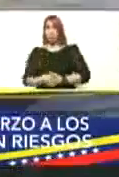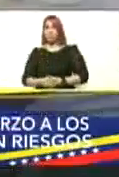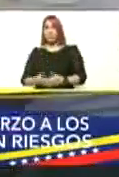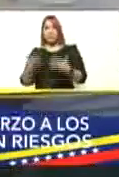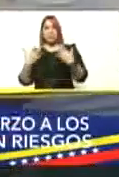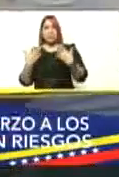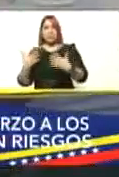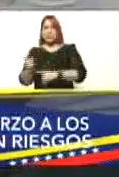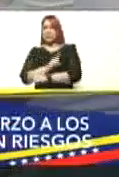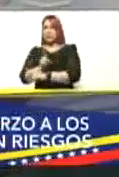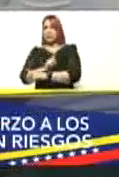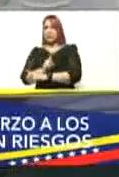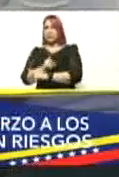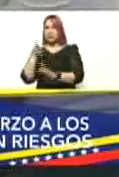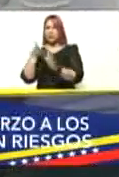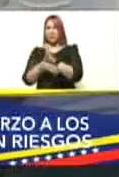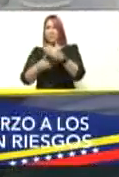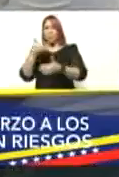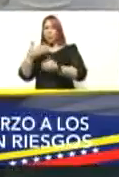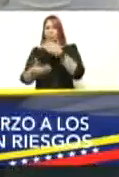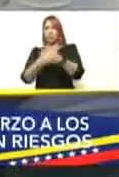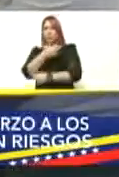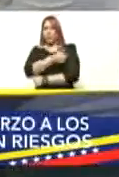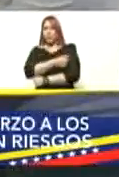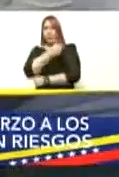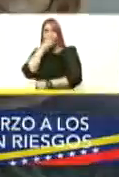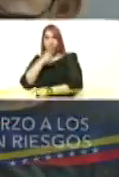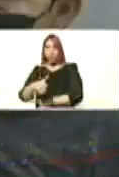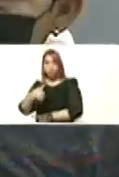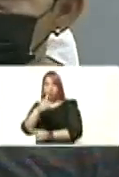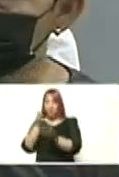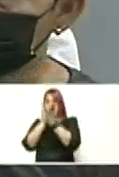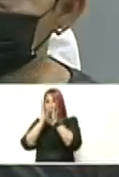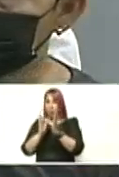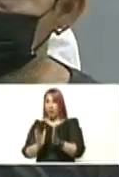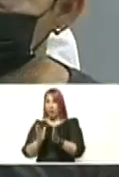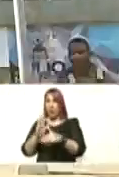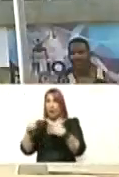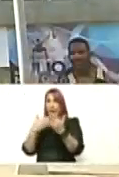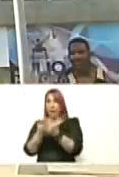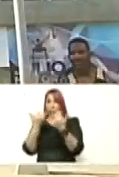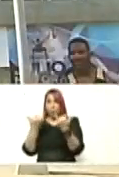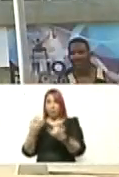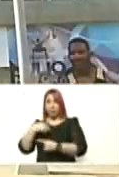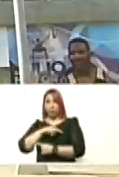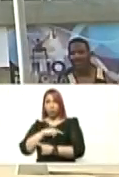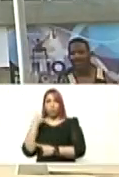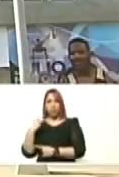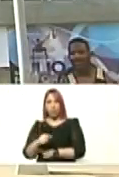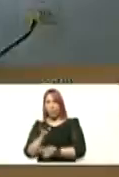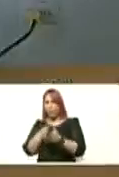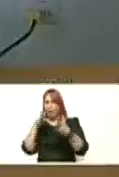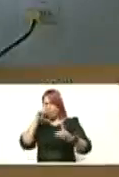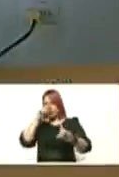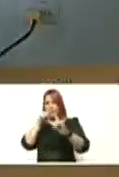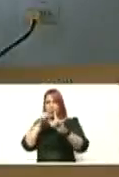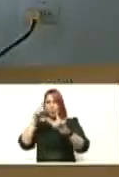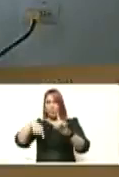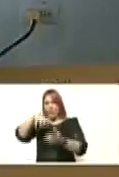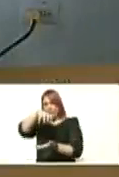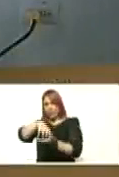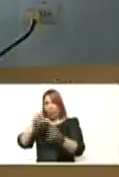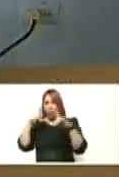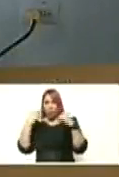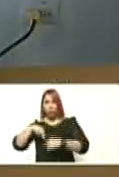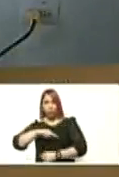acelerando lo que son los procesos de vacunación en la población de escolar que es donde hasta ahora tenemos el gran desafío en el caso del estado de la guaira